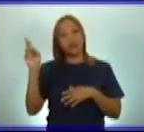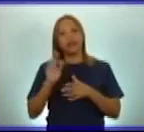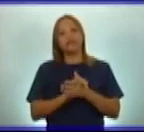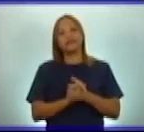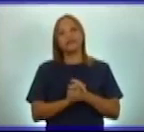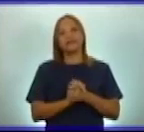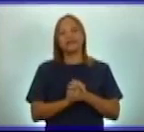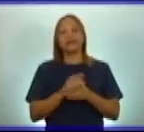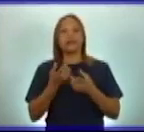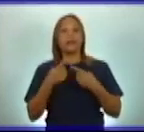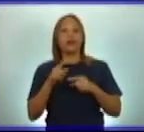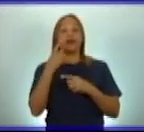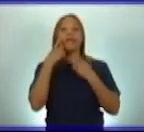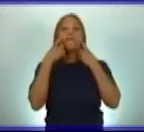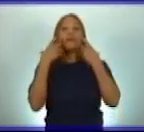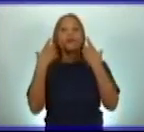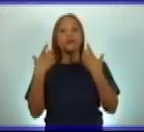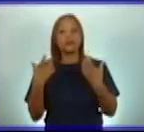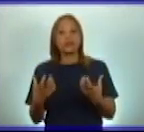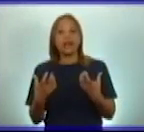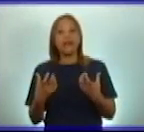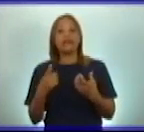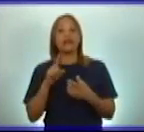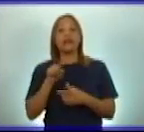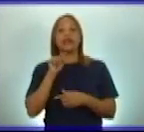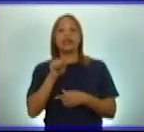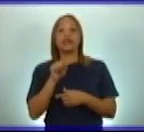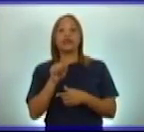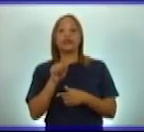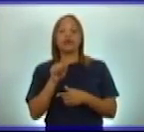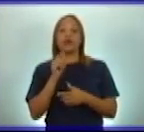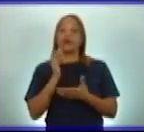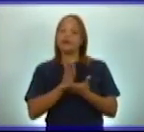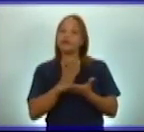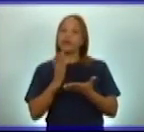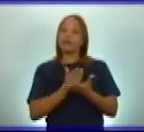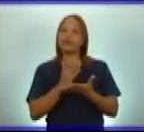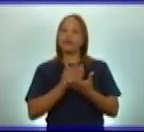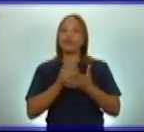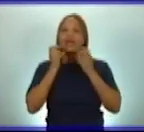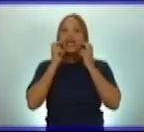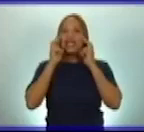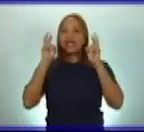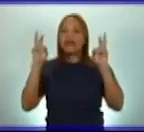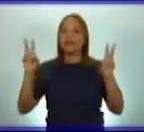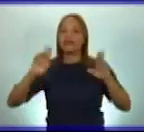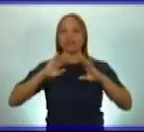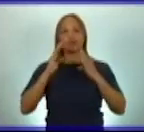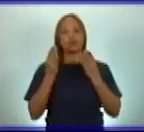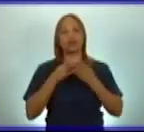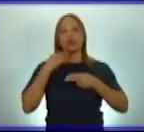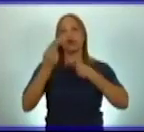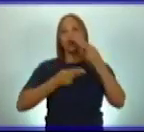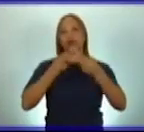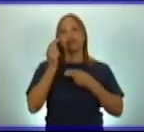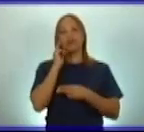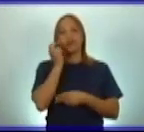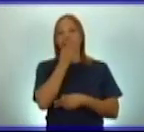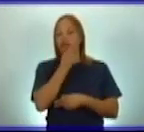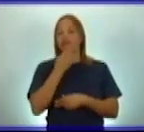es importante que cuando estudies la vida y obra de José Martí, también